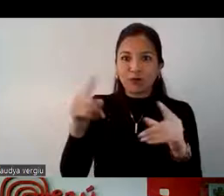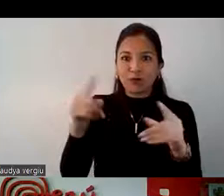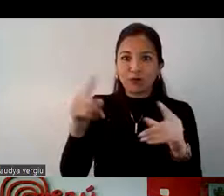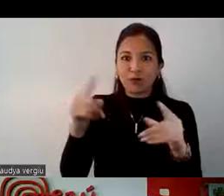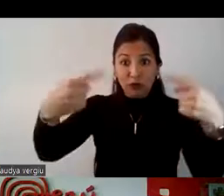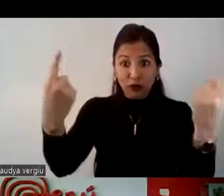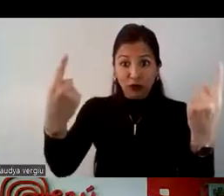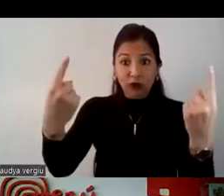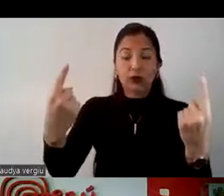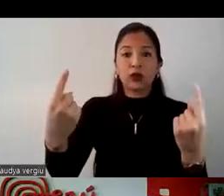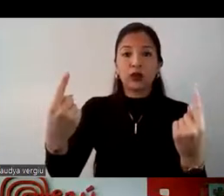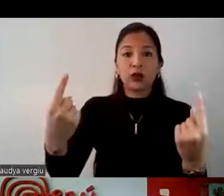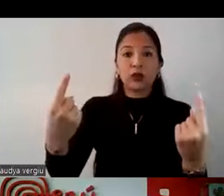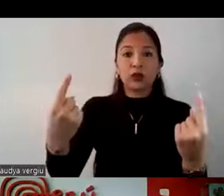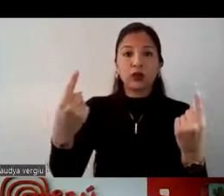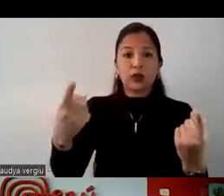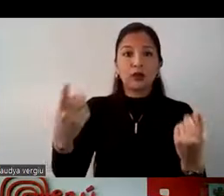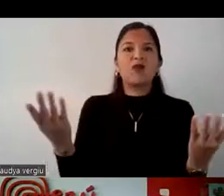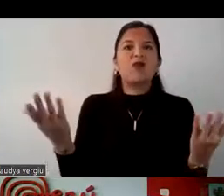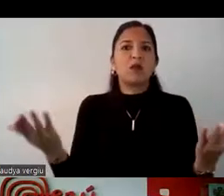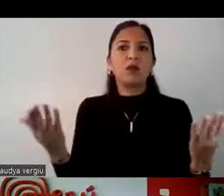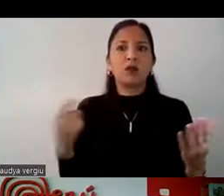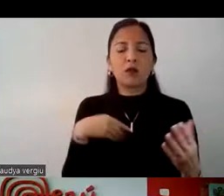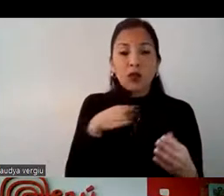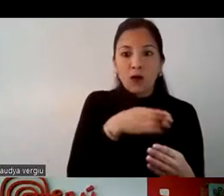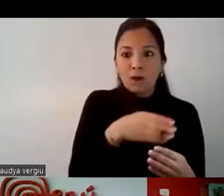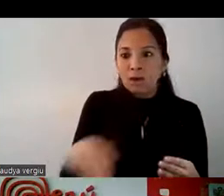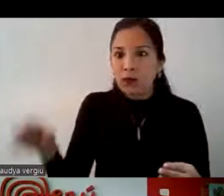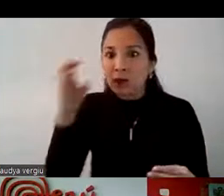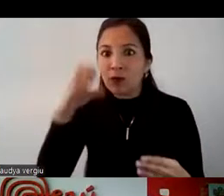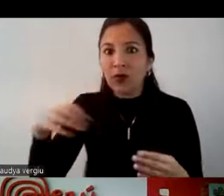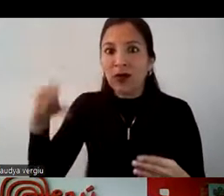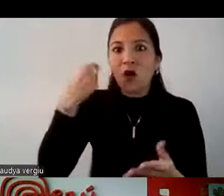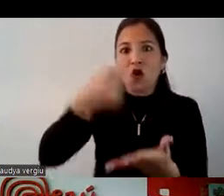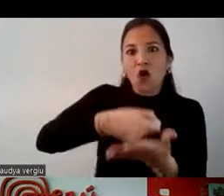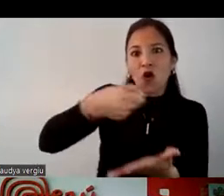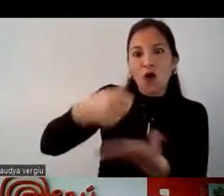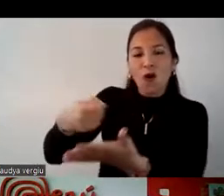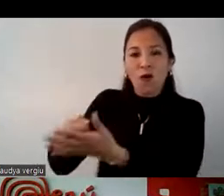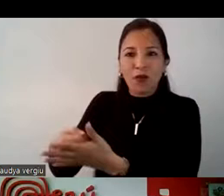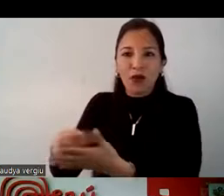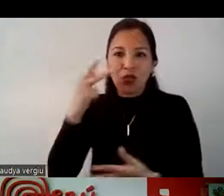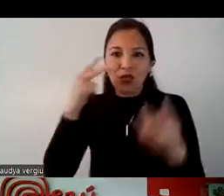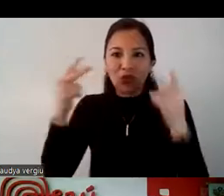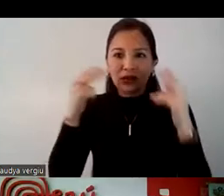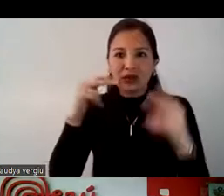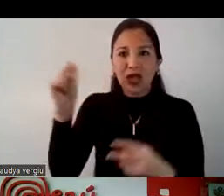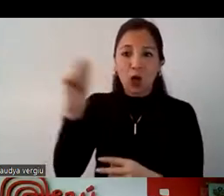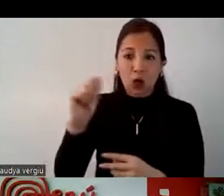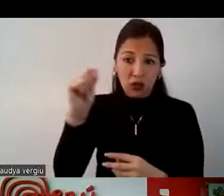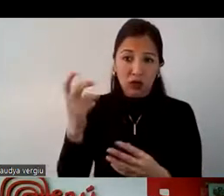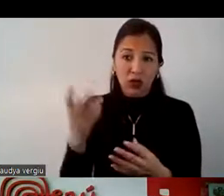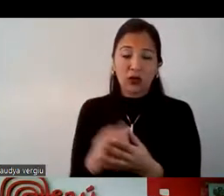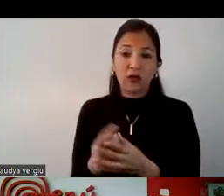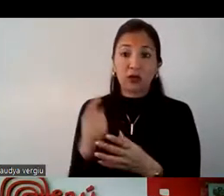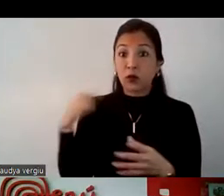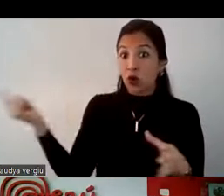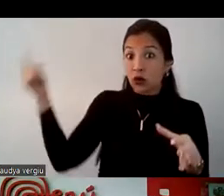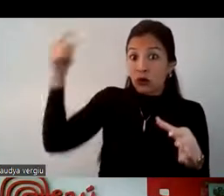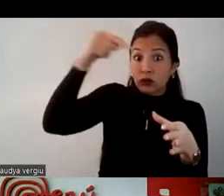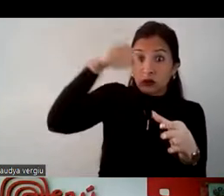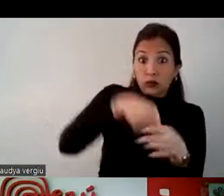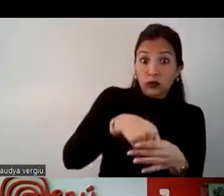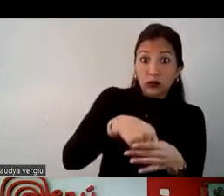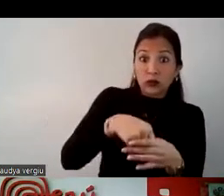frontera, se convierten en, en focos de compra para los turistas ecuatorianos. Al llegar a estas zonas,